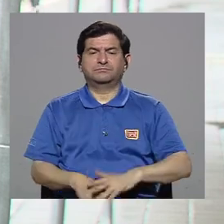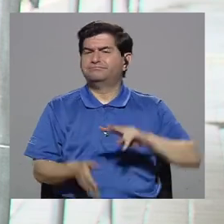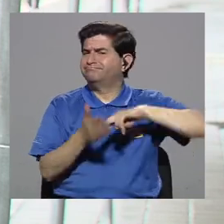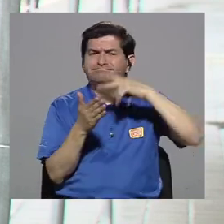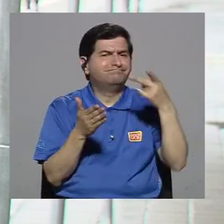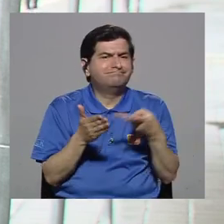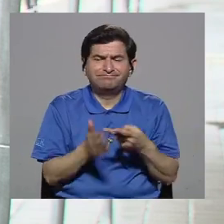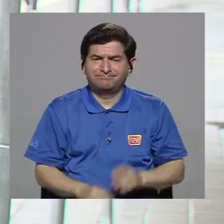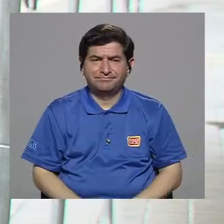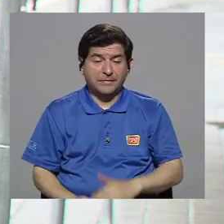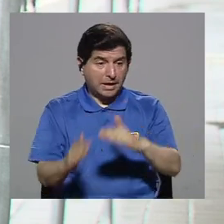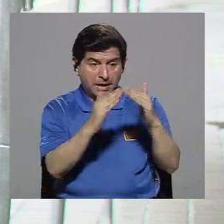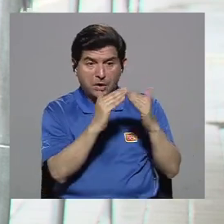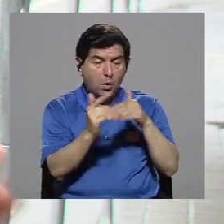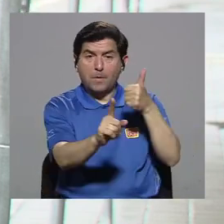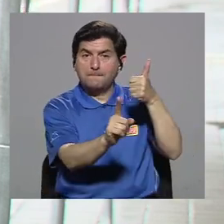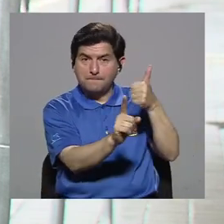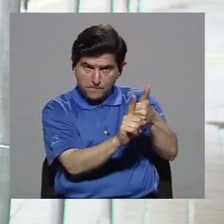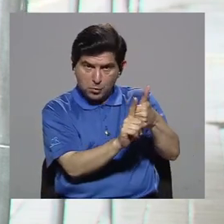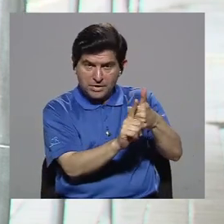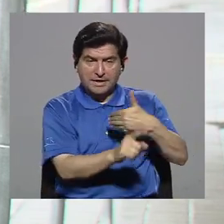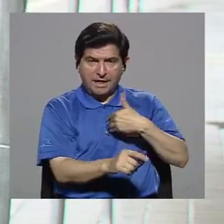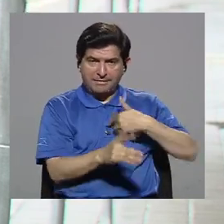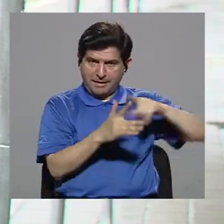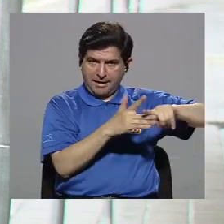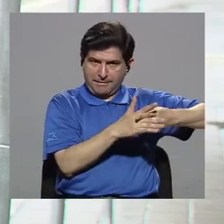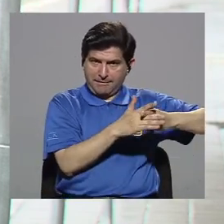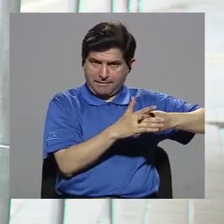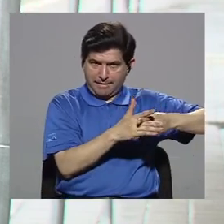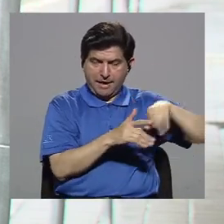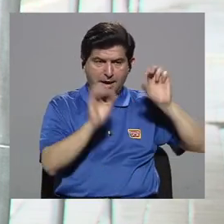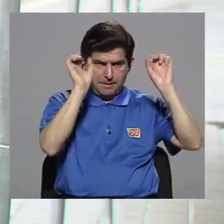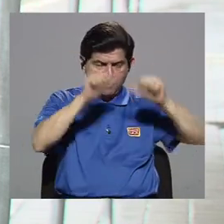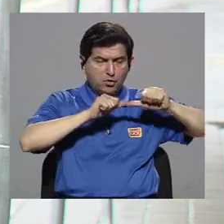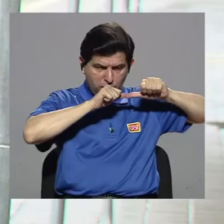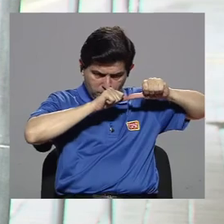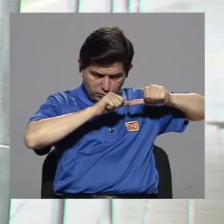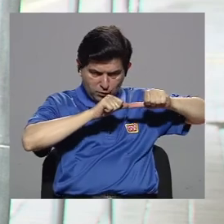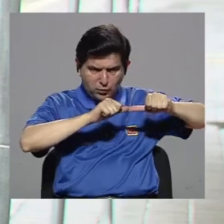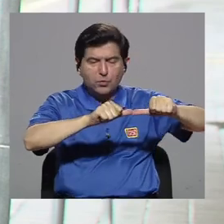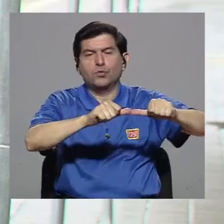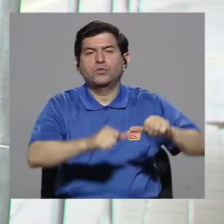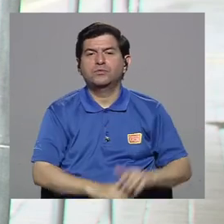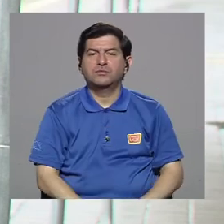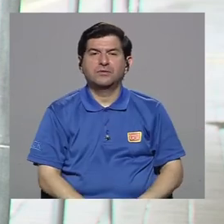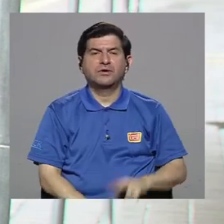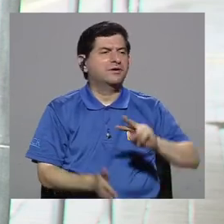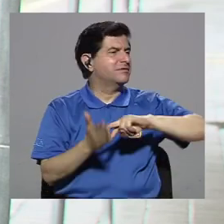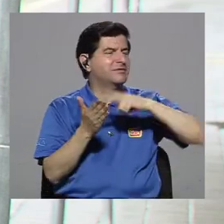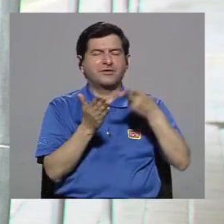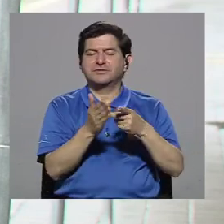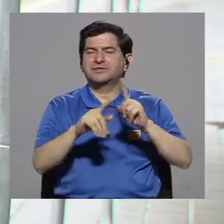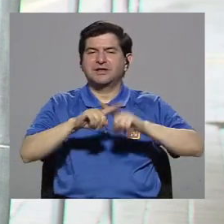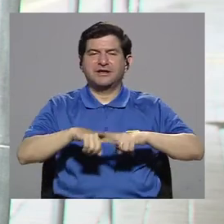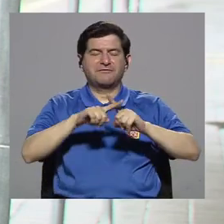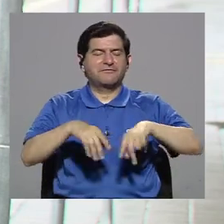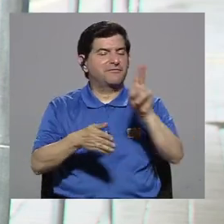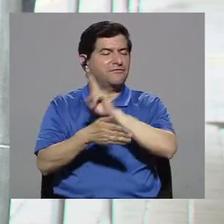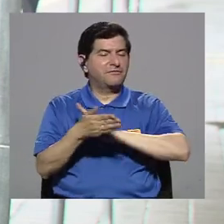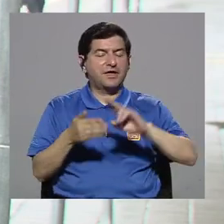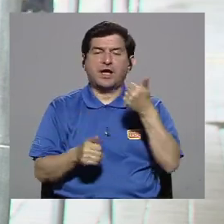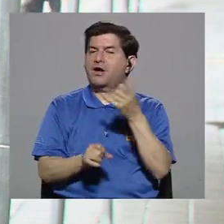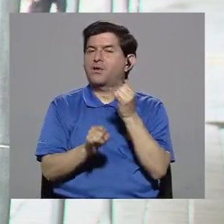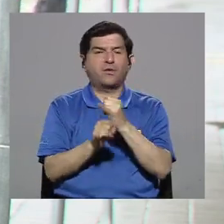es que las comunidades tengan las herramientas para seguir. O sea, no es que dependan de la universidad o de otras